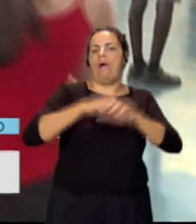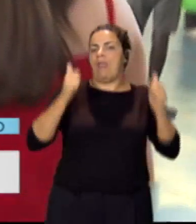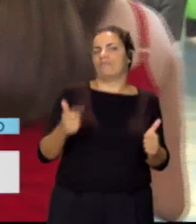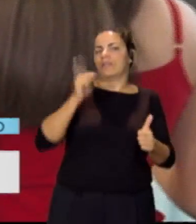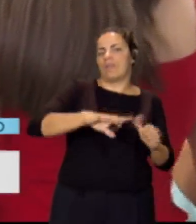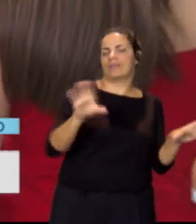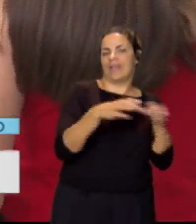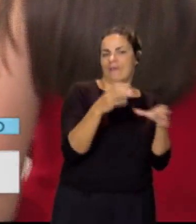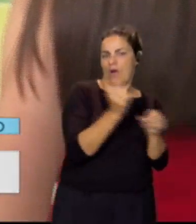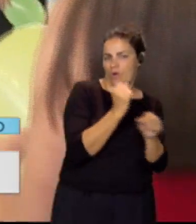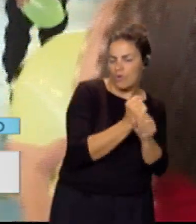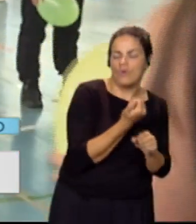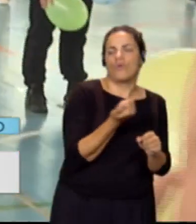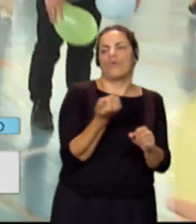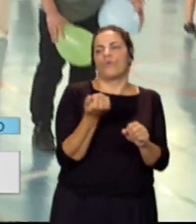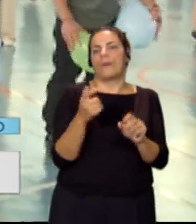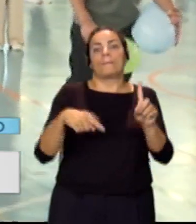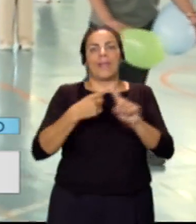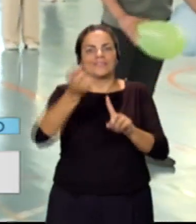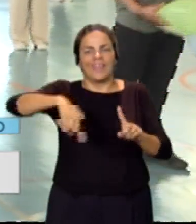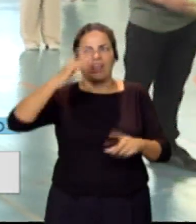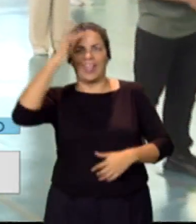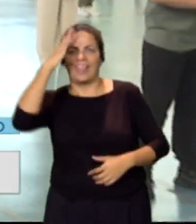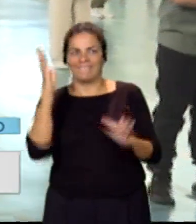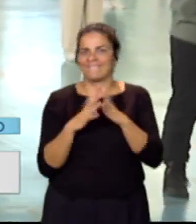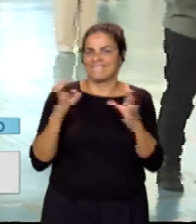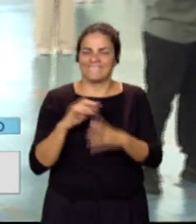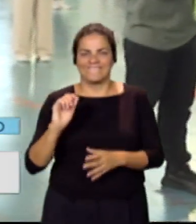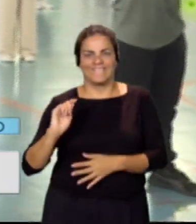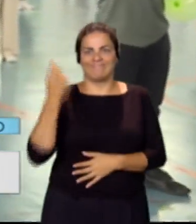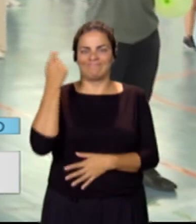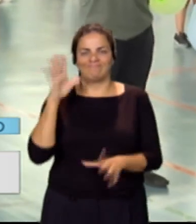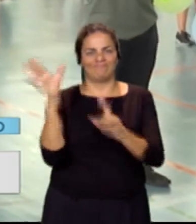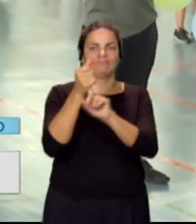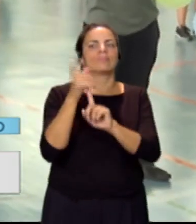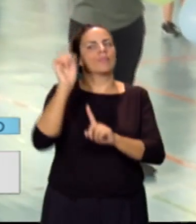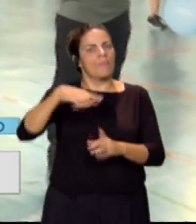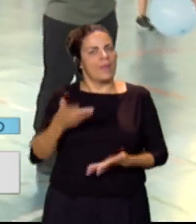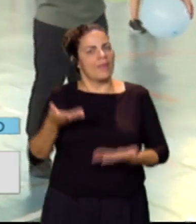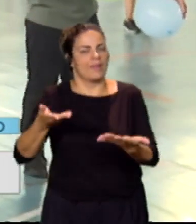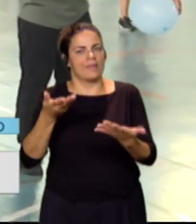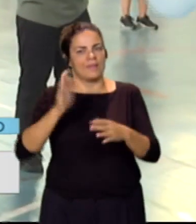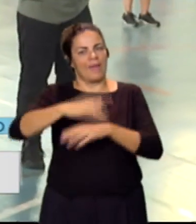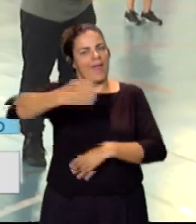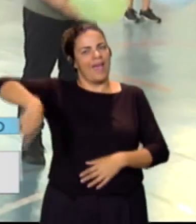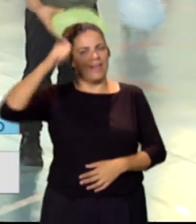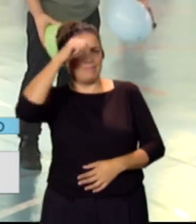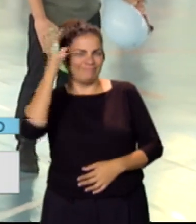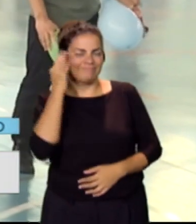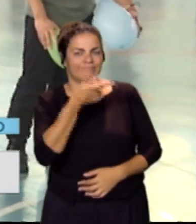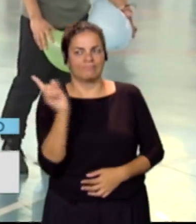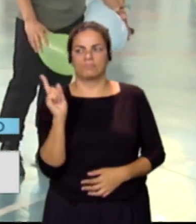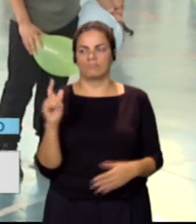equipo, el que se ilusionen por conseguir este récord, eso ayuda bastante a que los chicos y las chicas se acerquen al